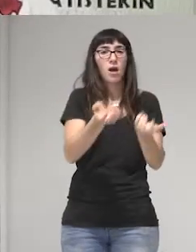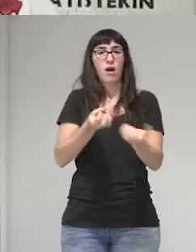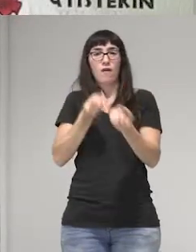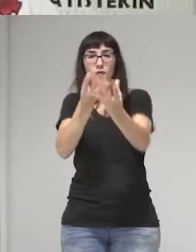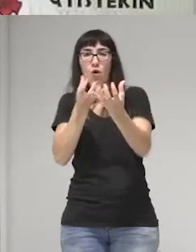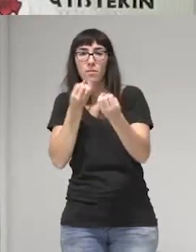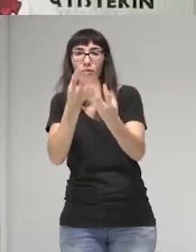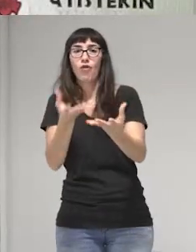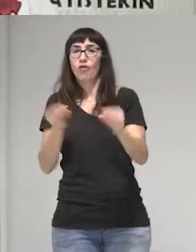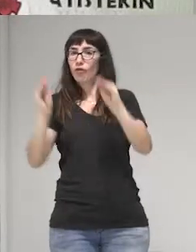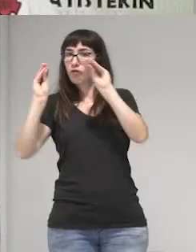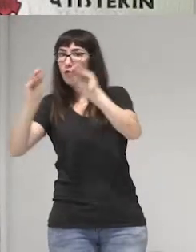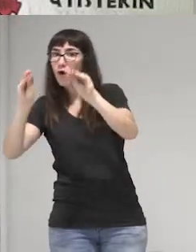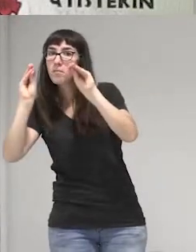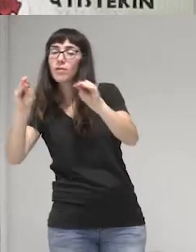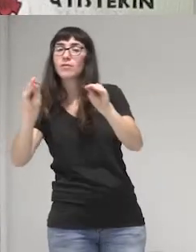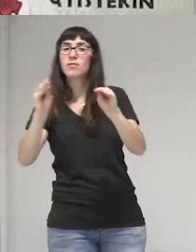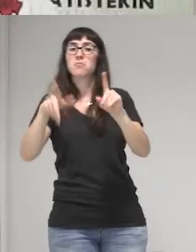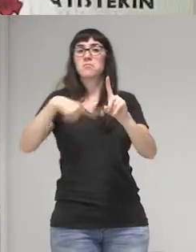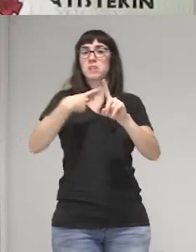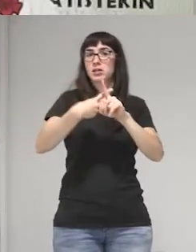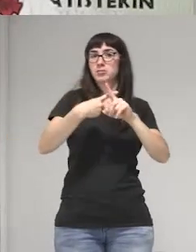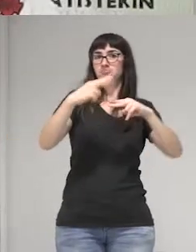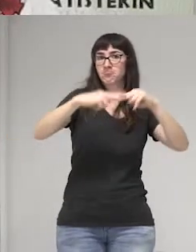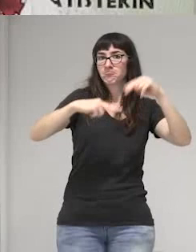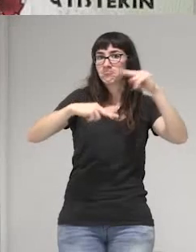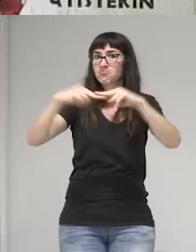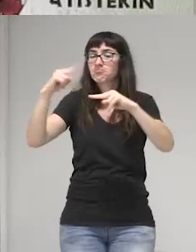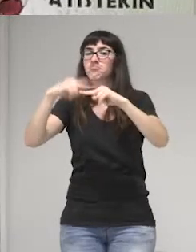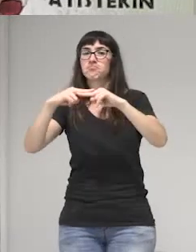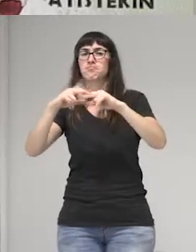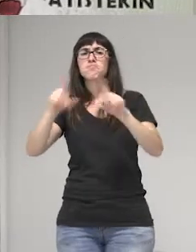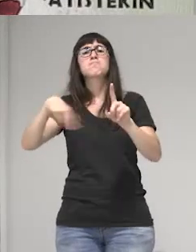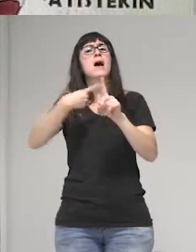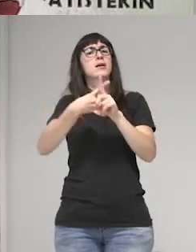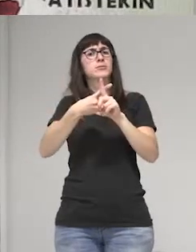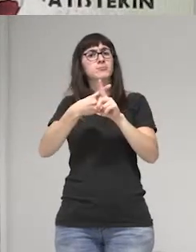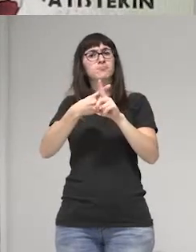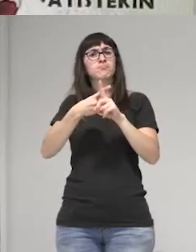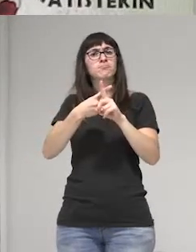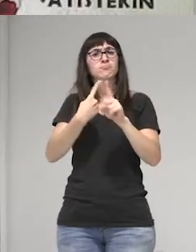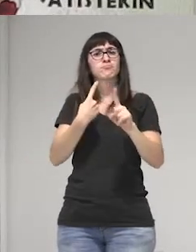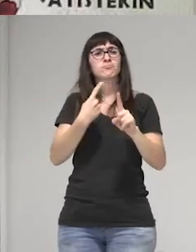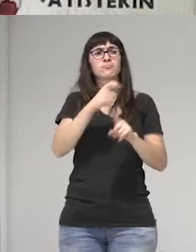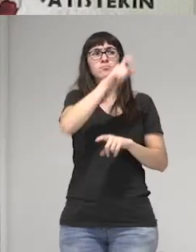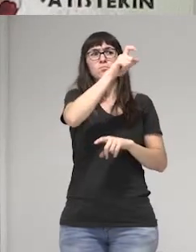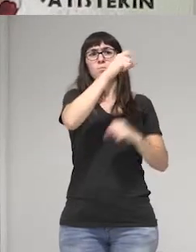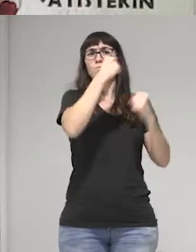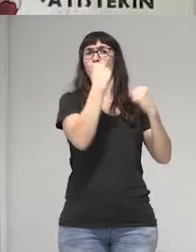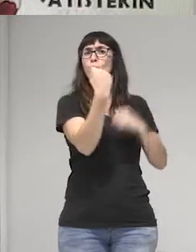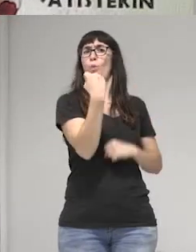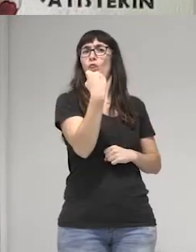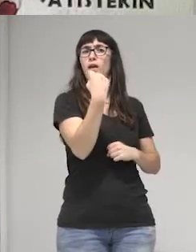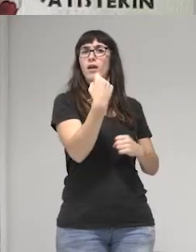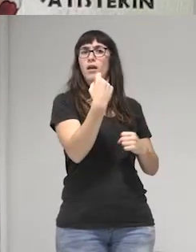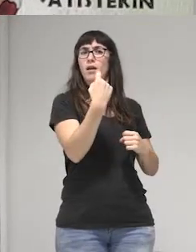formación, de articulación y de confrontación al poder instituido.